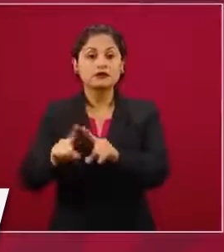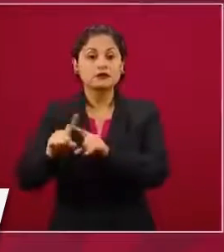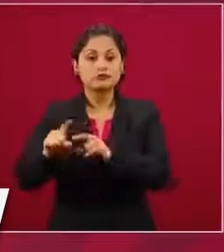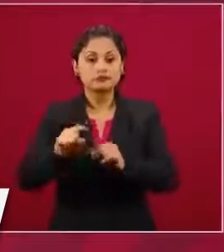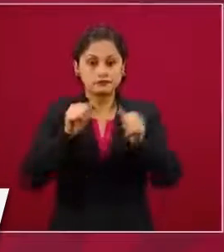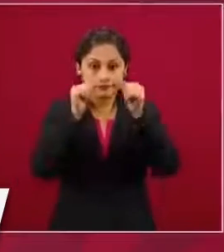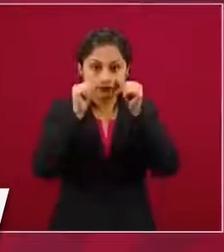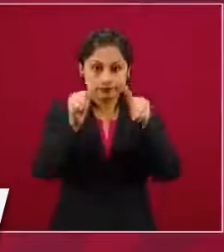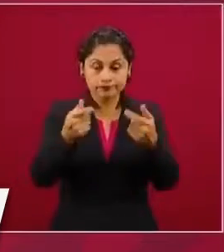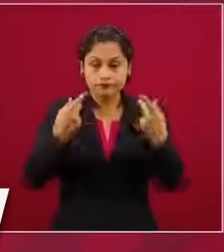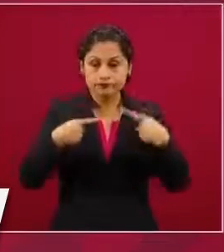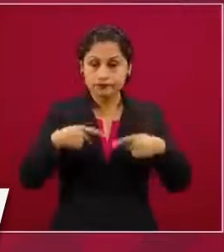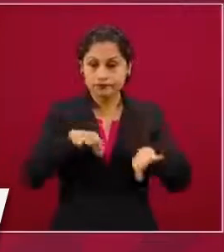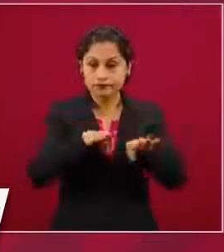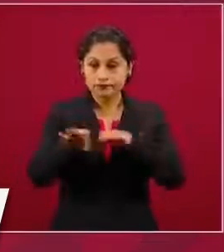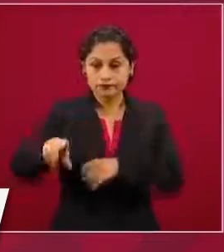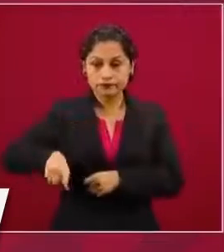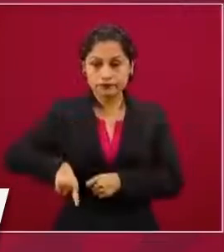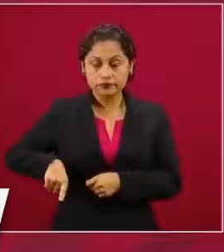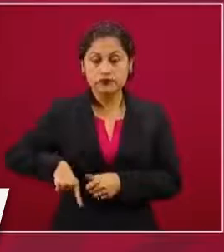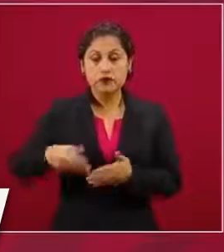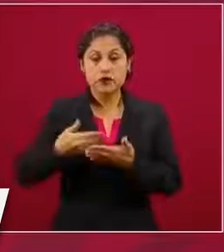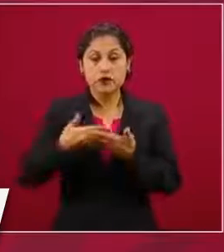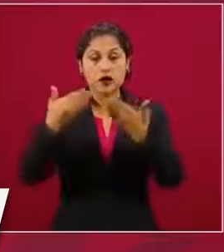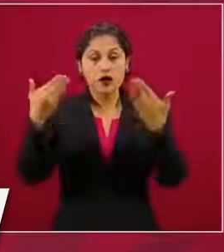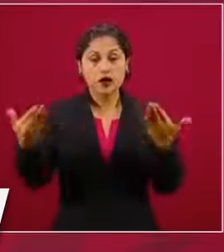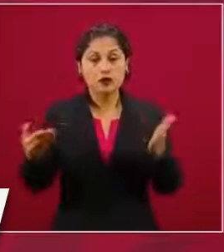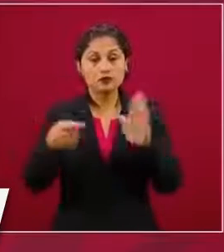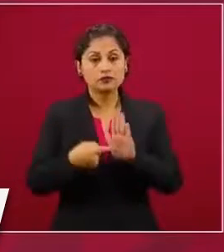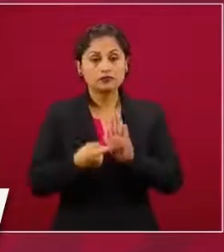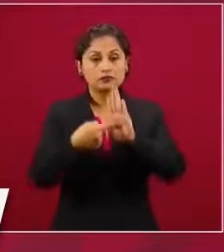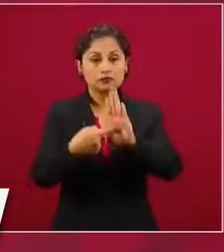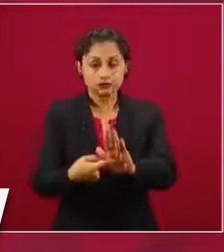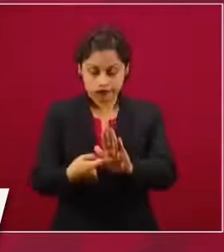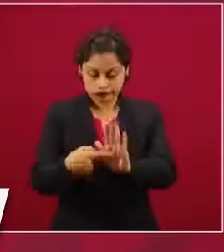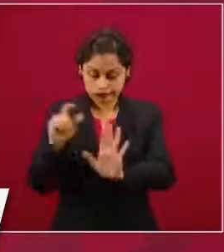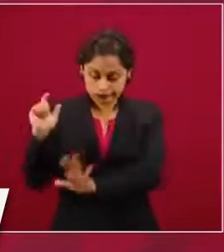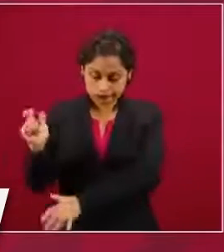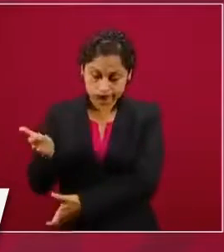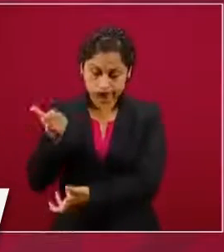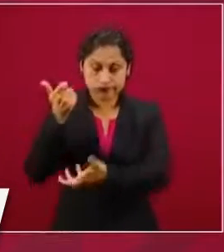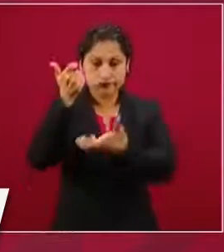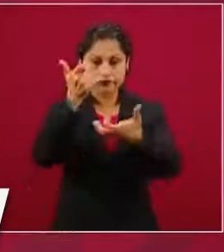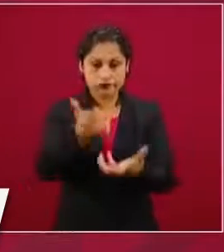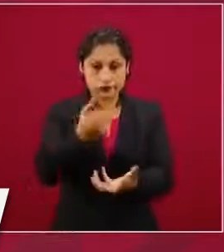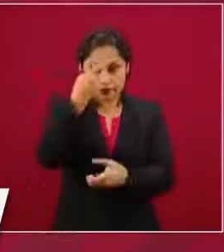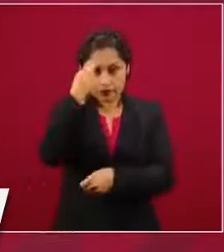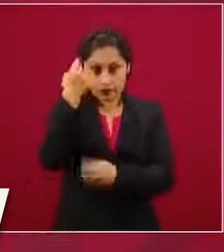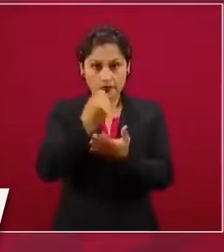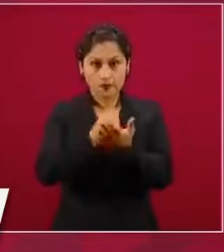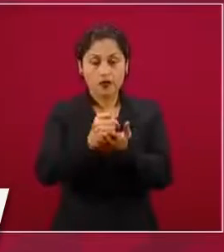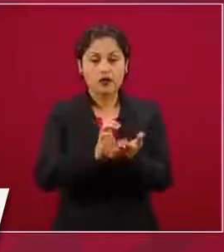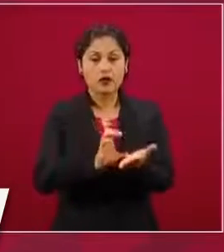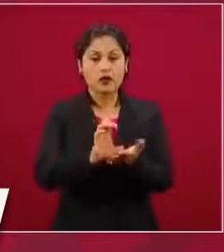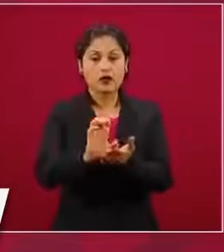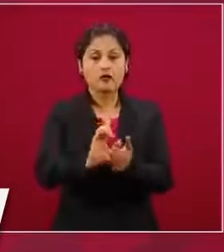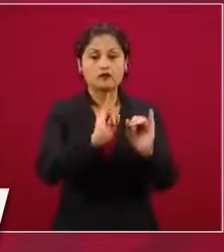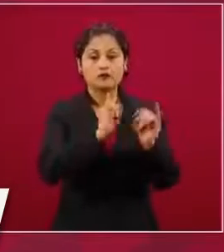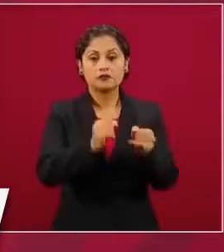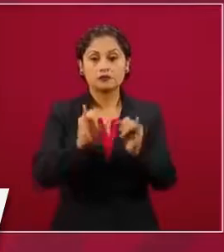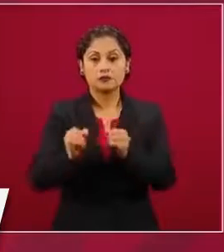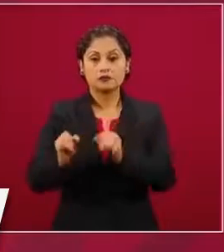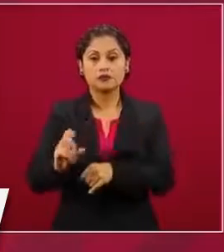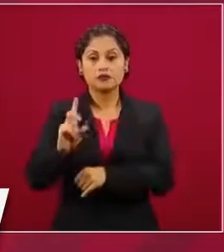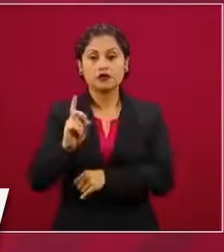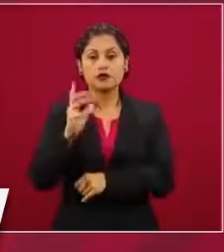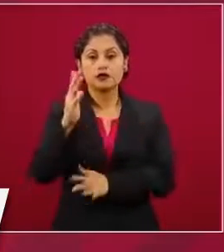disposición de los trabajadores del Estado un fondo de préstamos personales por casi 35 mil millones de